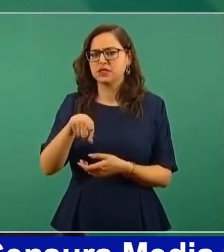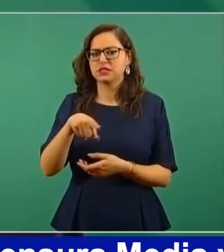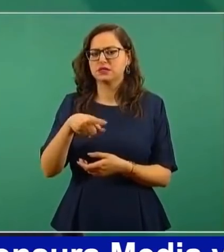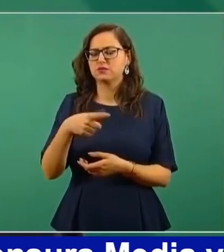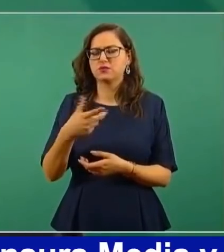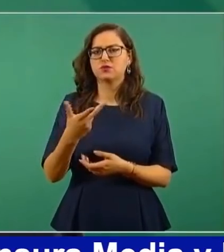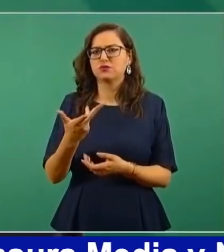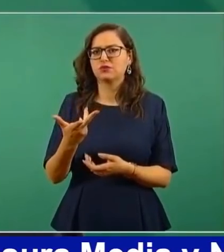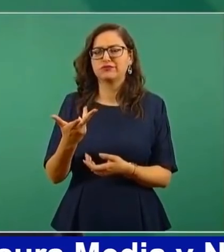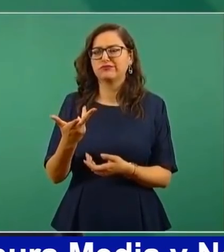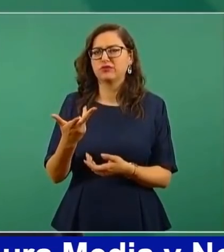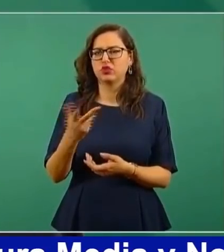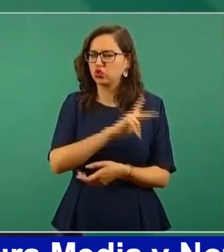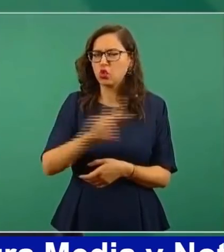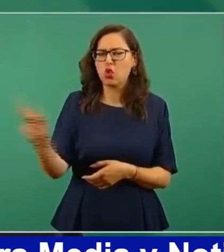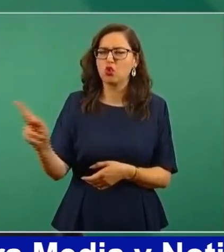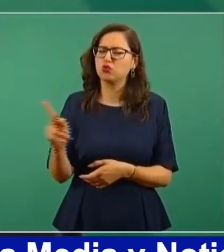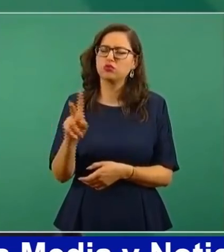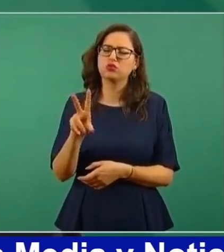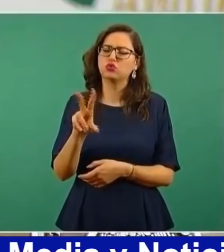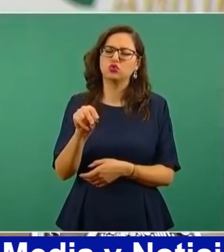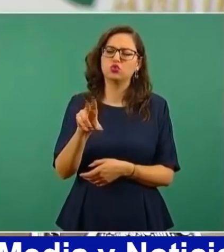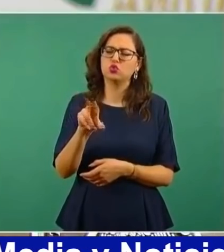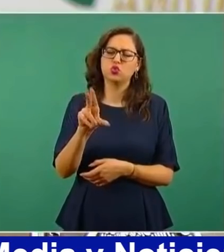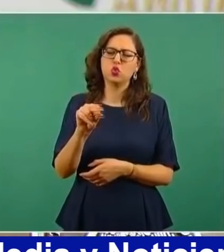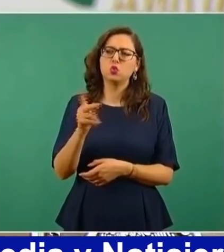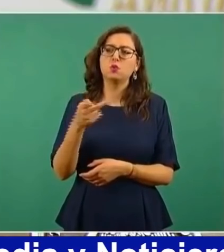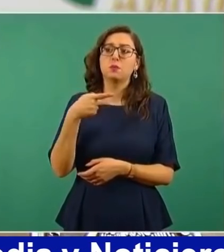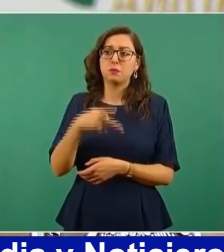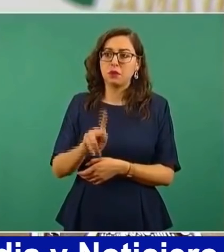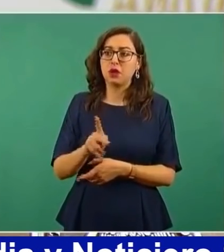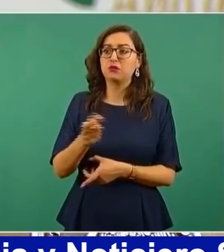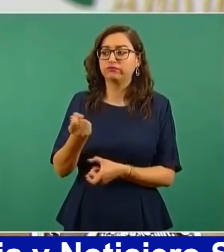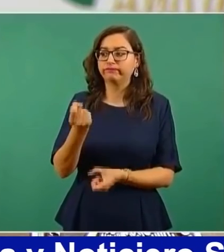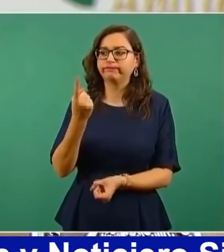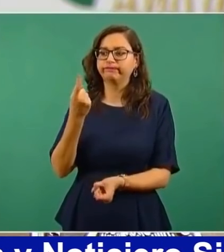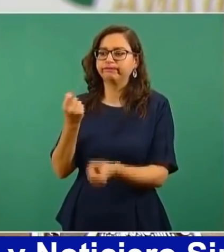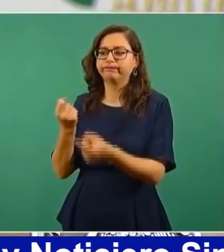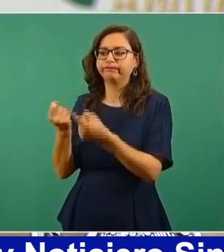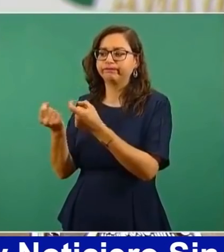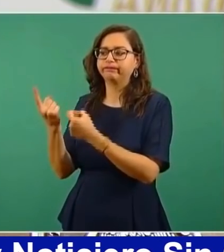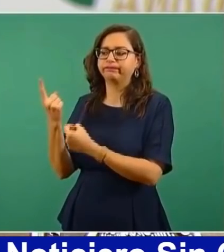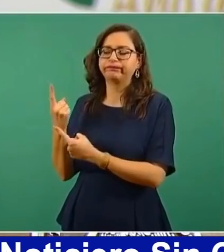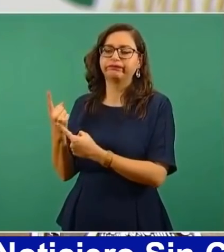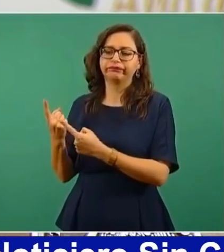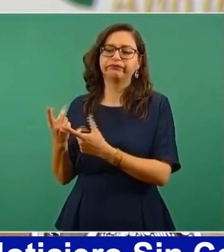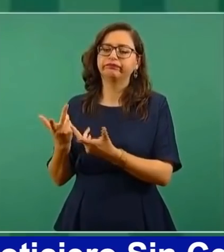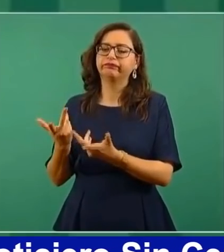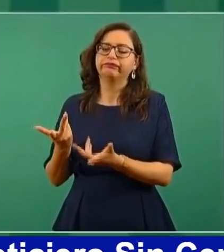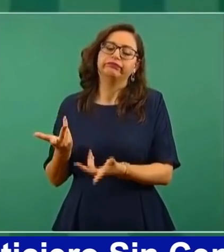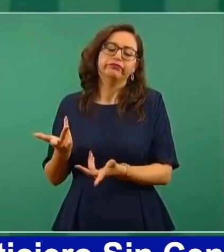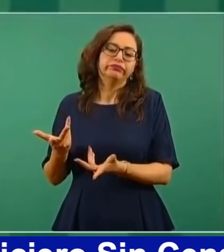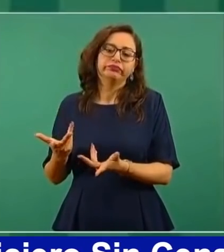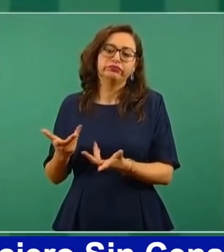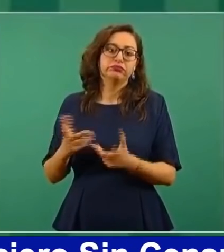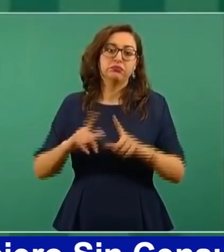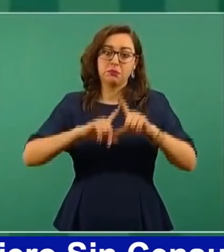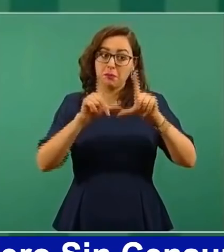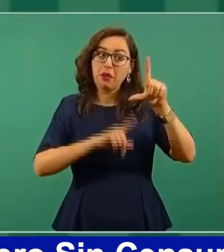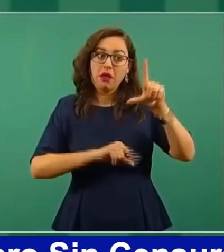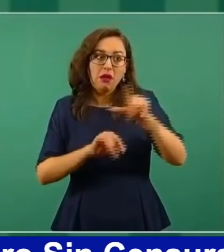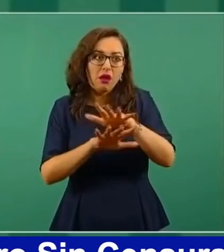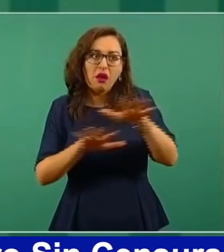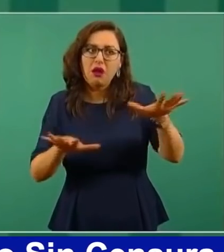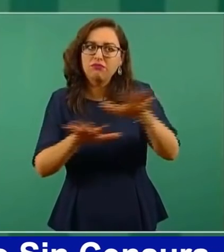no ven con buenos ojos la transformación.